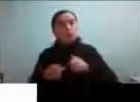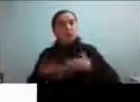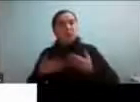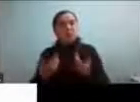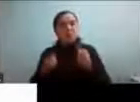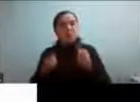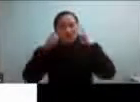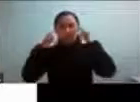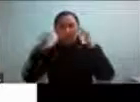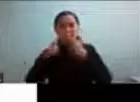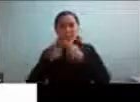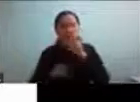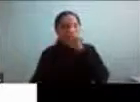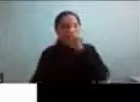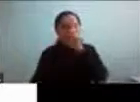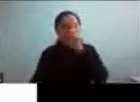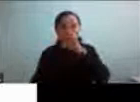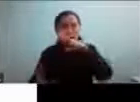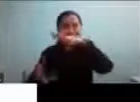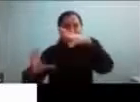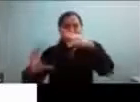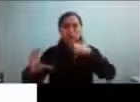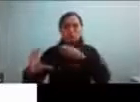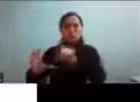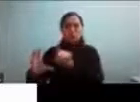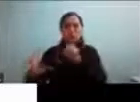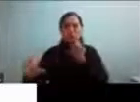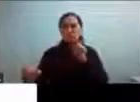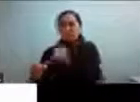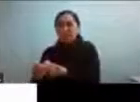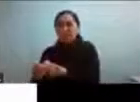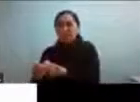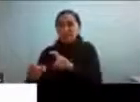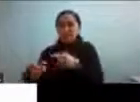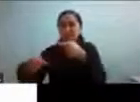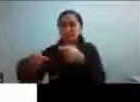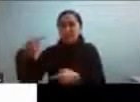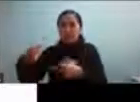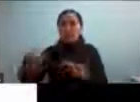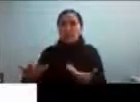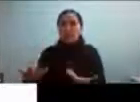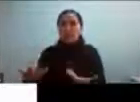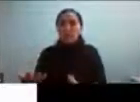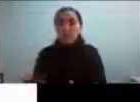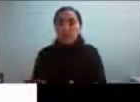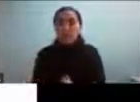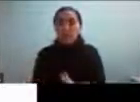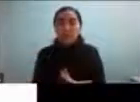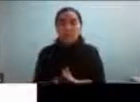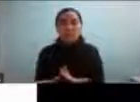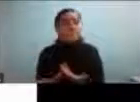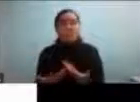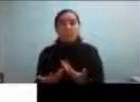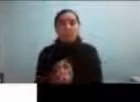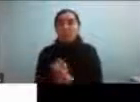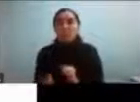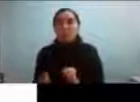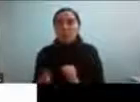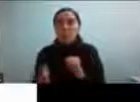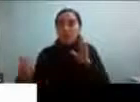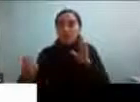foco o el mundo fuera de foco o ellos fuera de foco pero sin poder hacer un buen match con su entorno